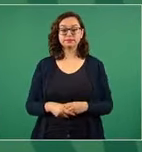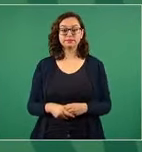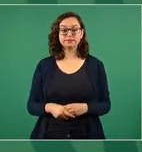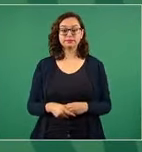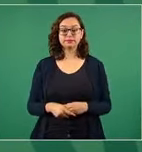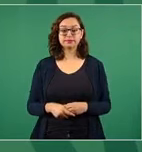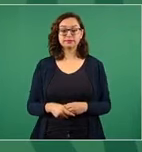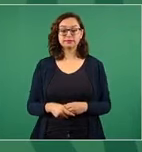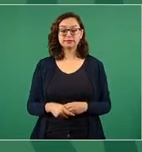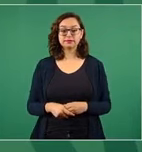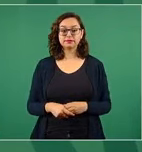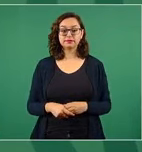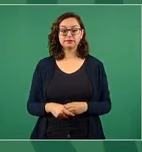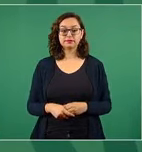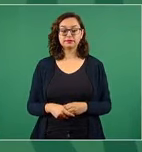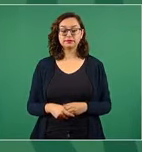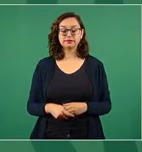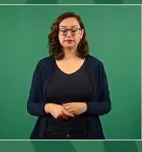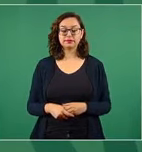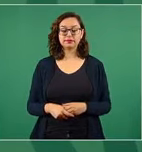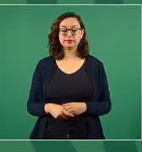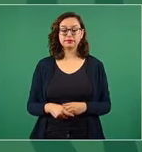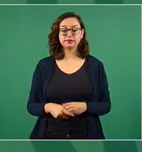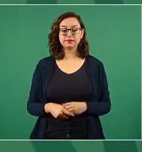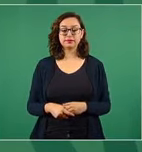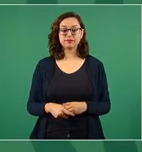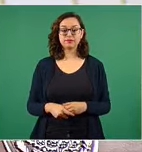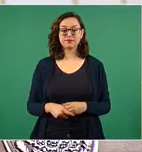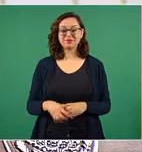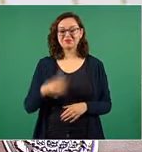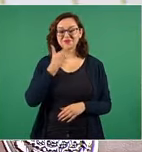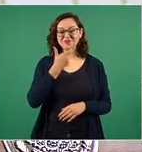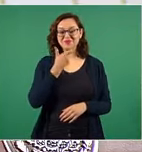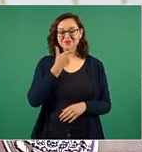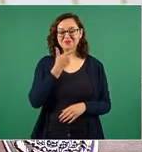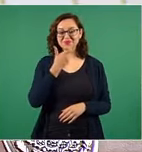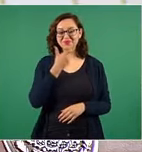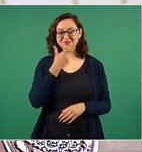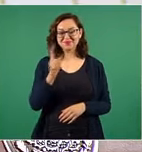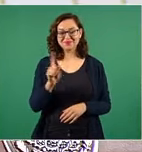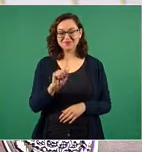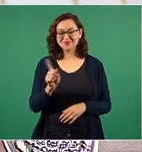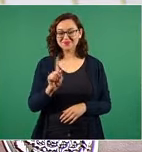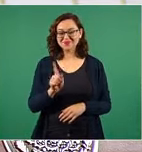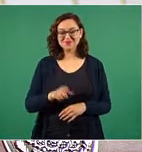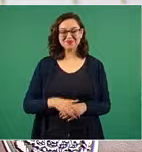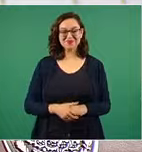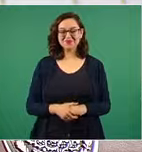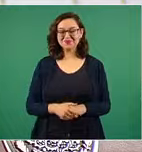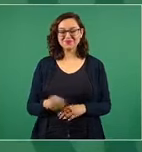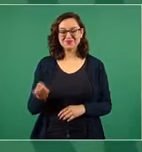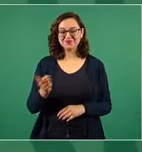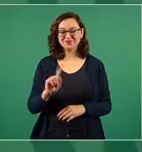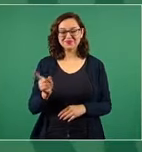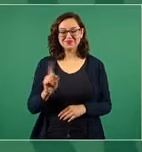bien este no nada